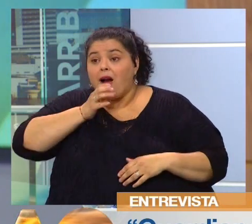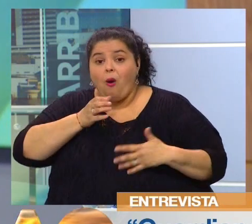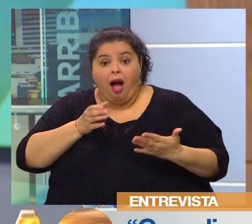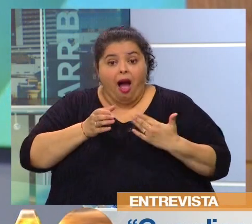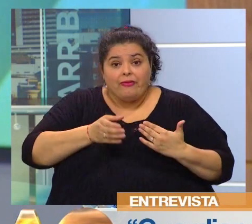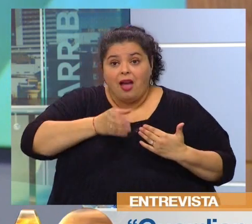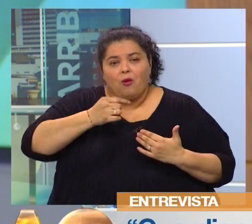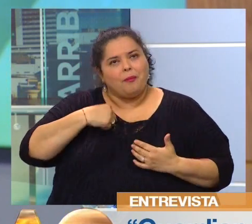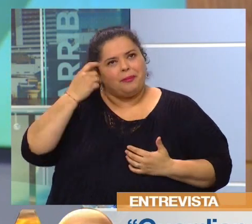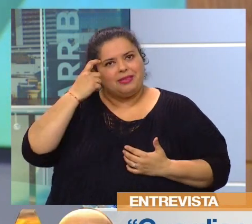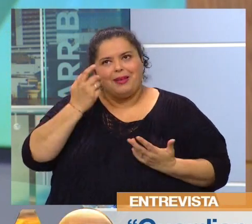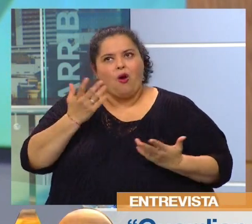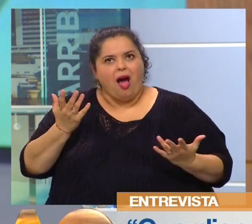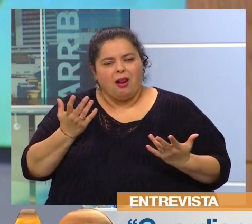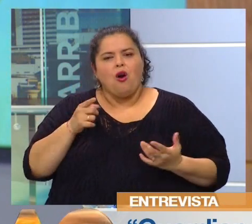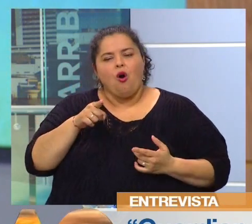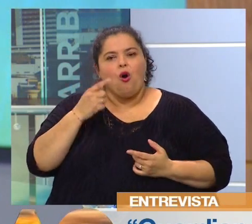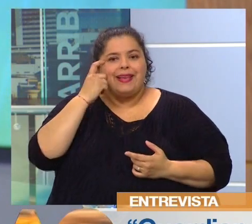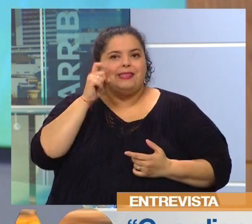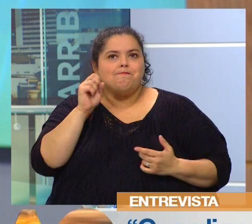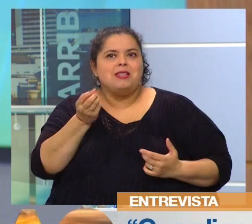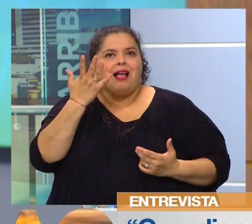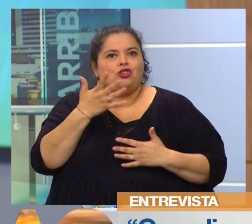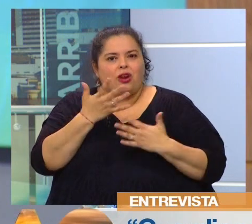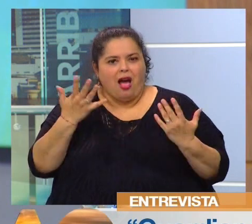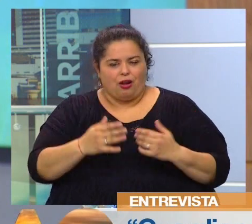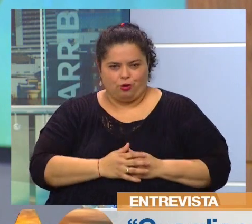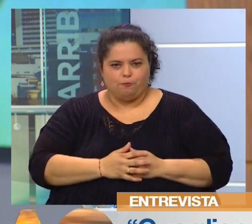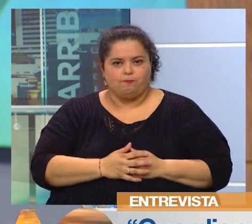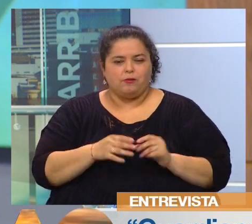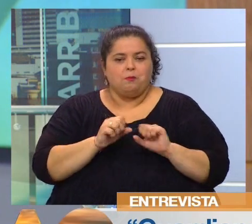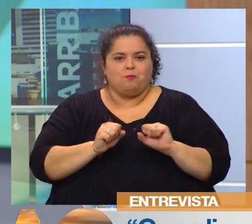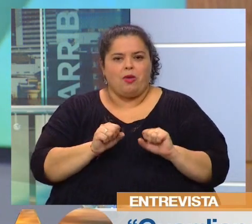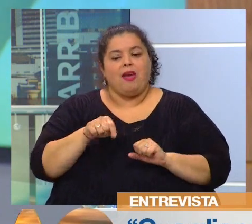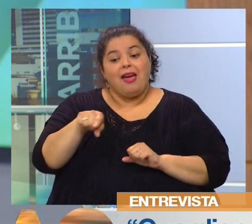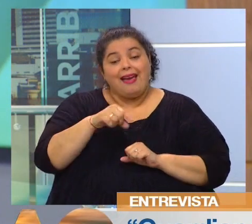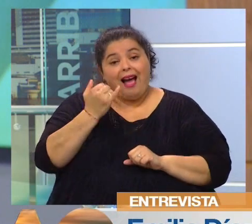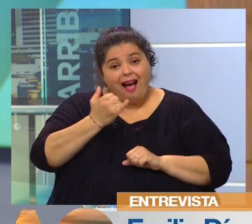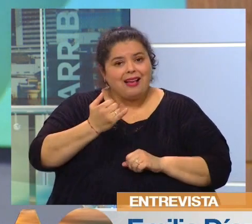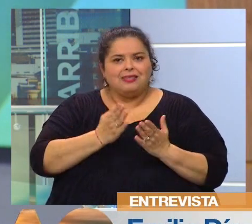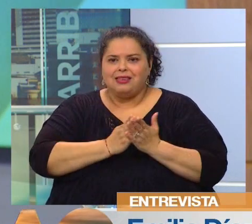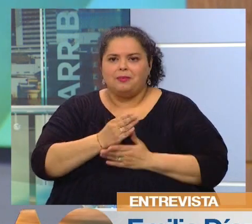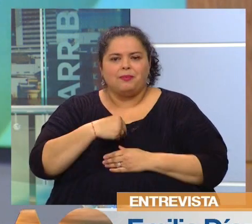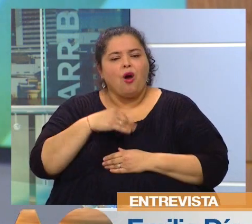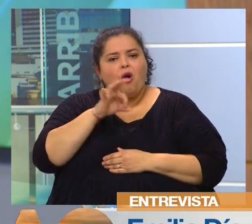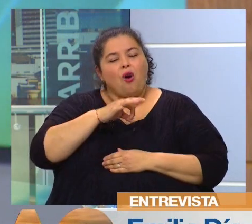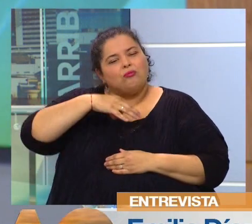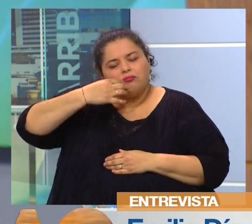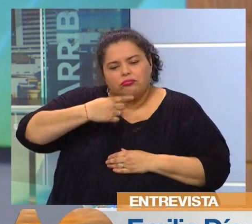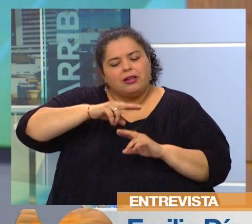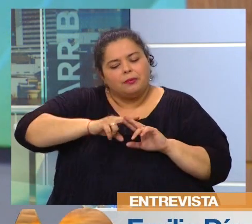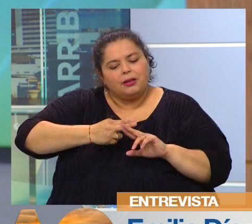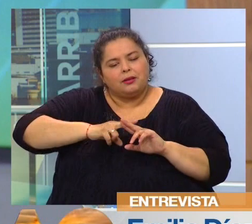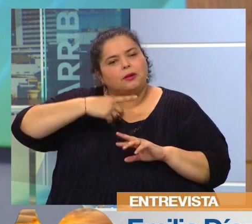de agua. Puede ser un pensamiento, puede ser una inspiración, puede ser un pequeño mantra hecho por ti.